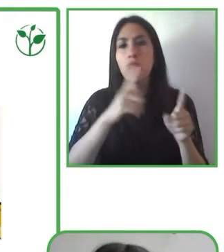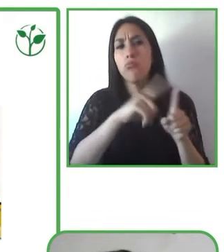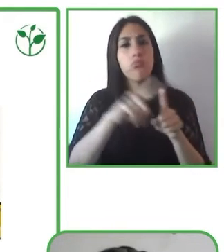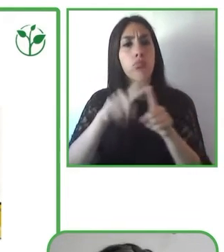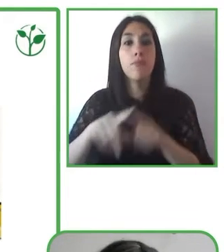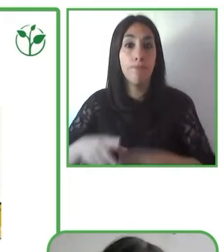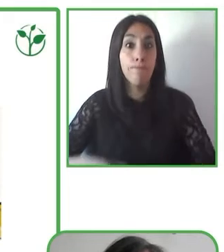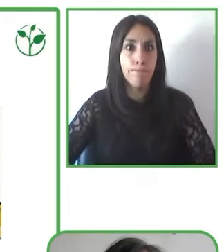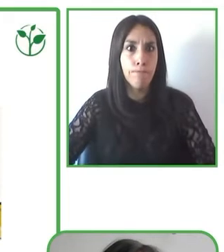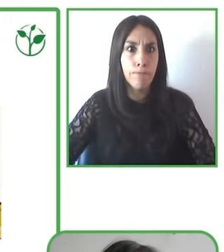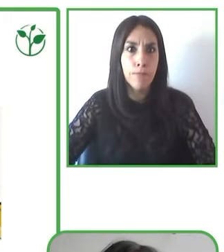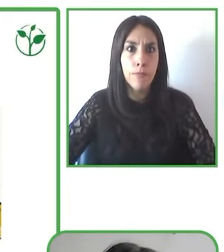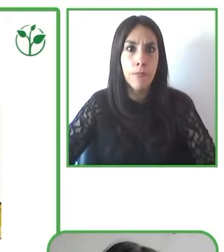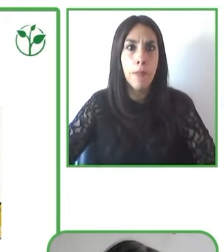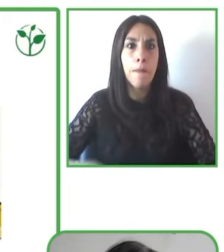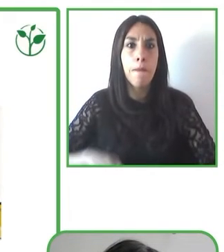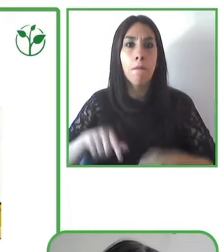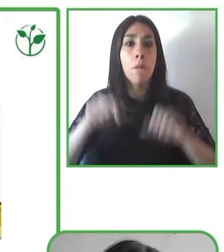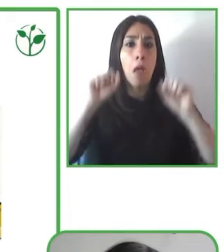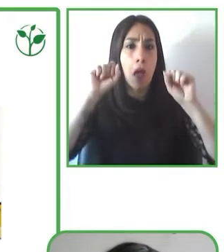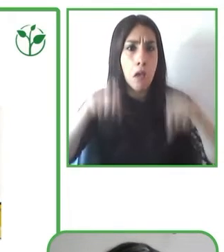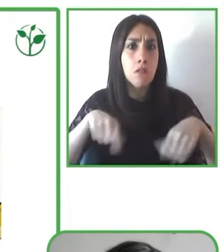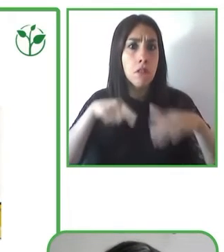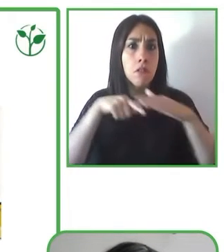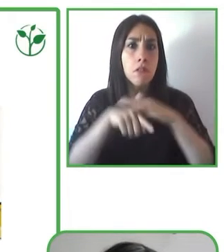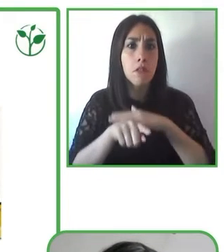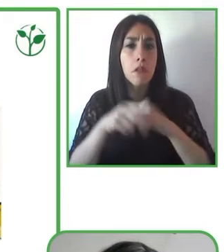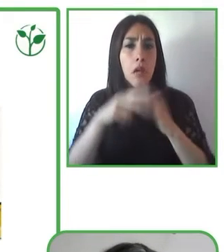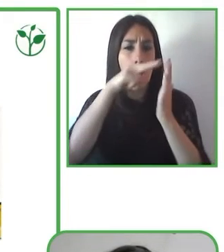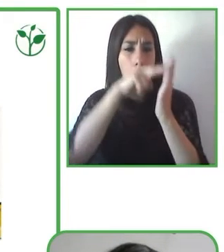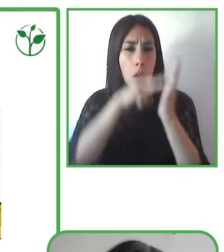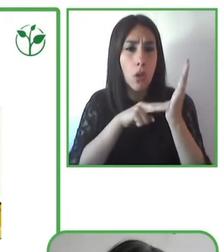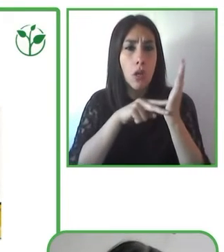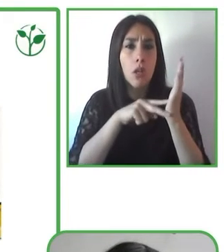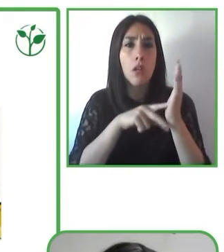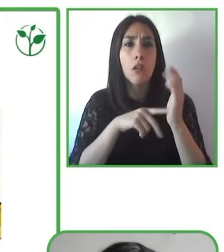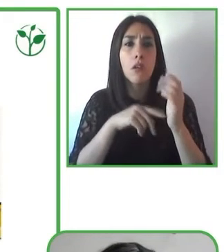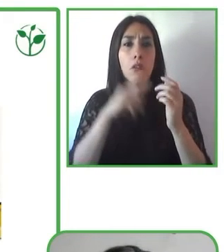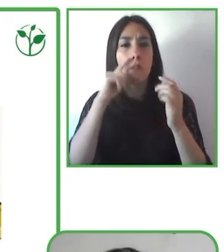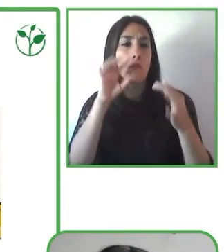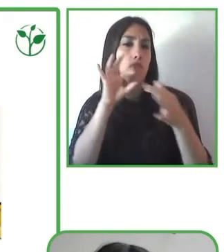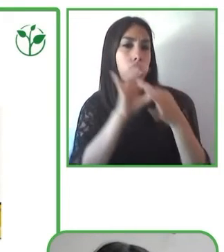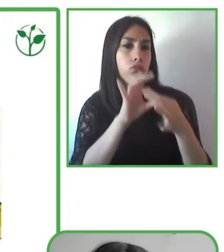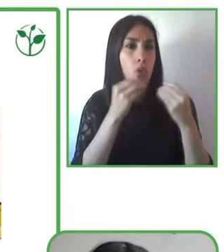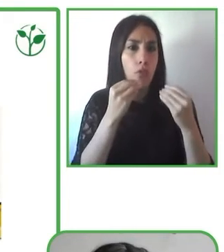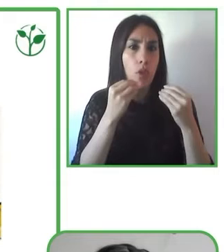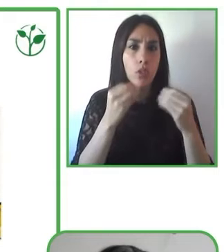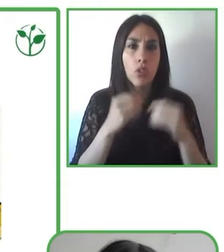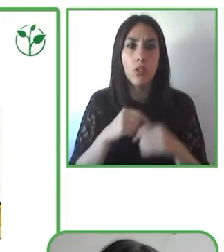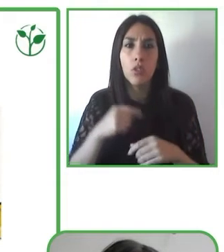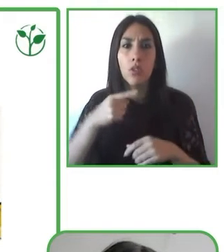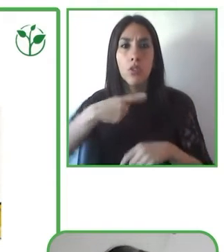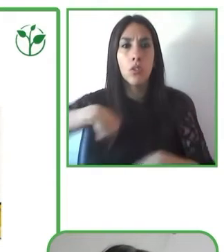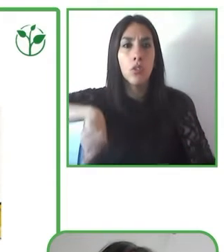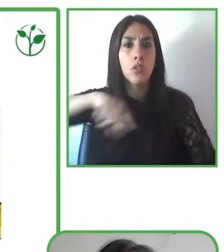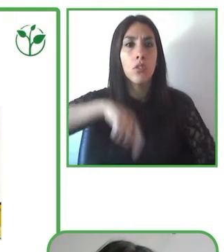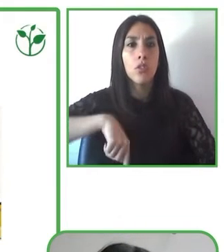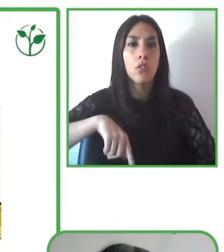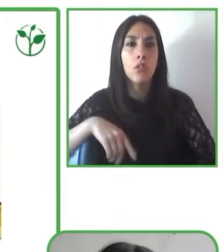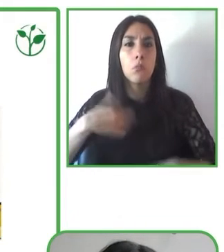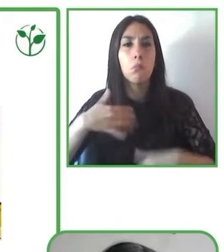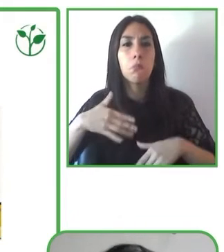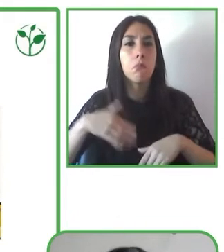pensando juntos. Entonces, cada vez más para nosotros es claro que los recursos de accesibilidad son